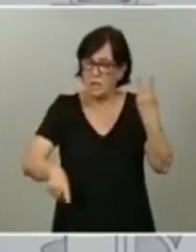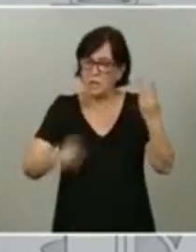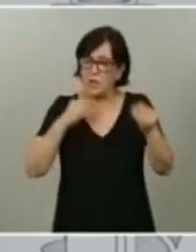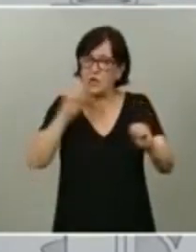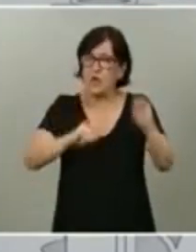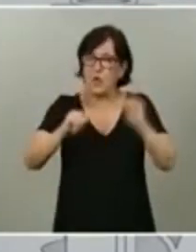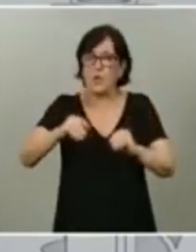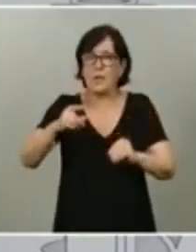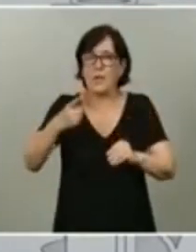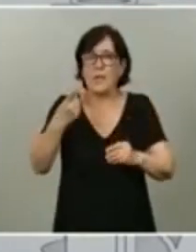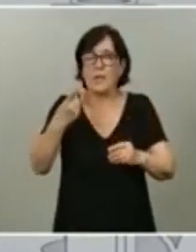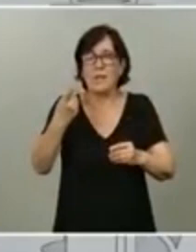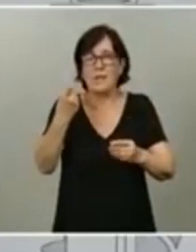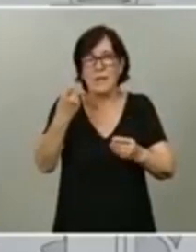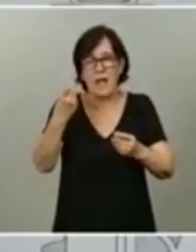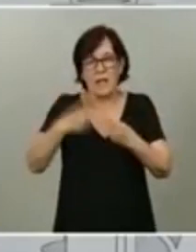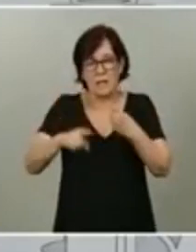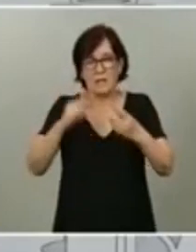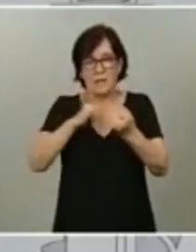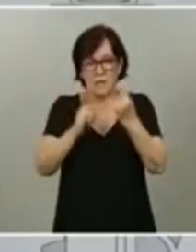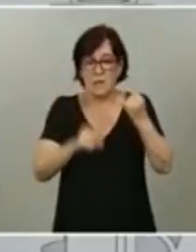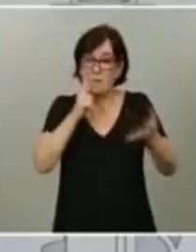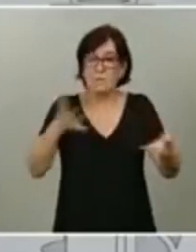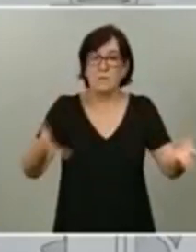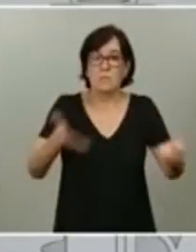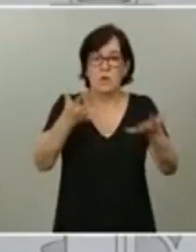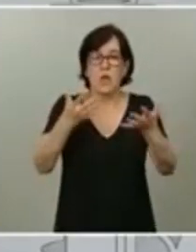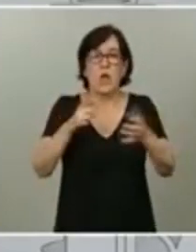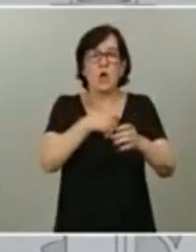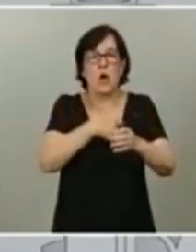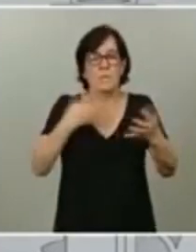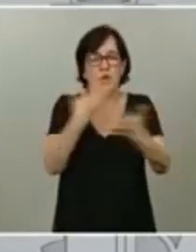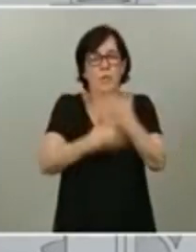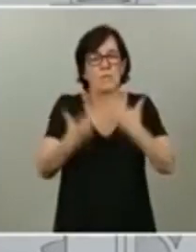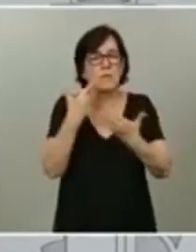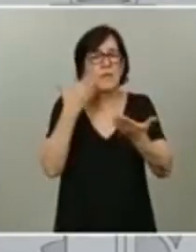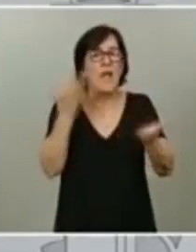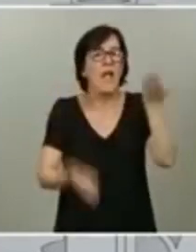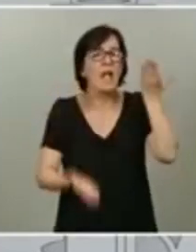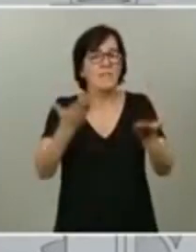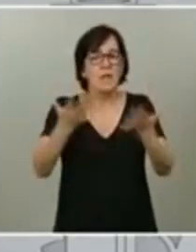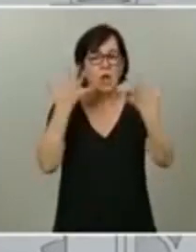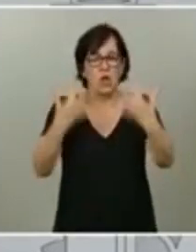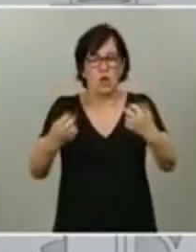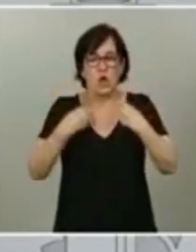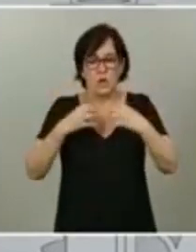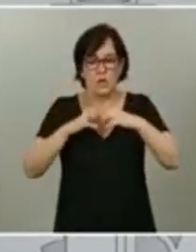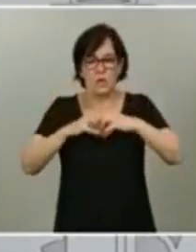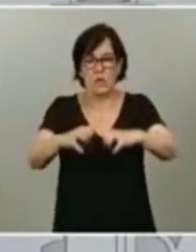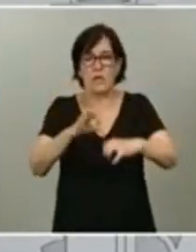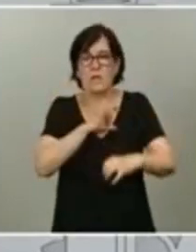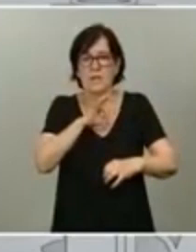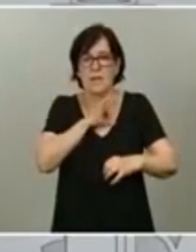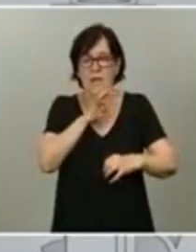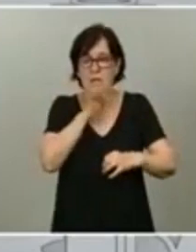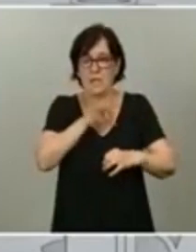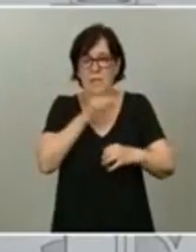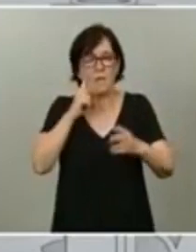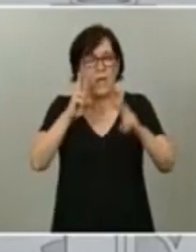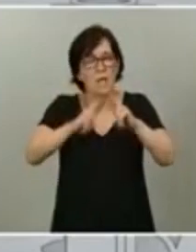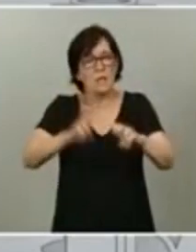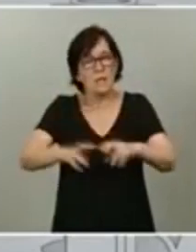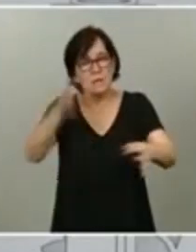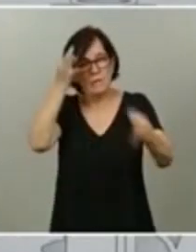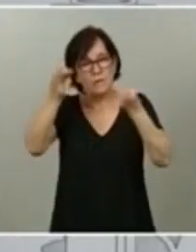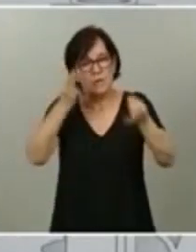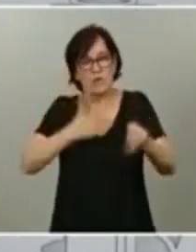impulsaremos una comisión mixta de evaluación en el Congreso y en el Senado para analizar con rigor el estado de nuestra